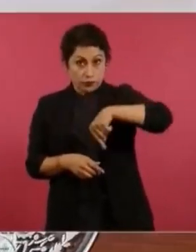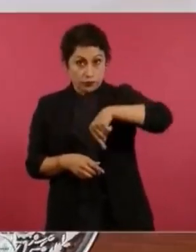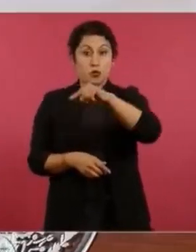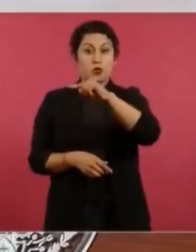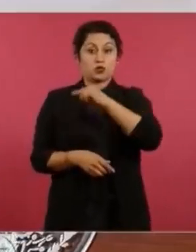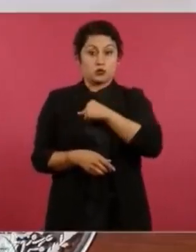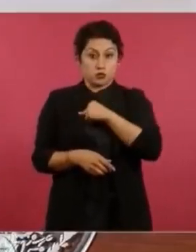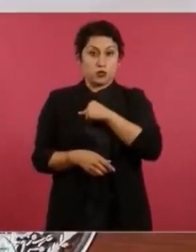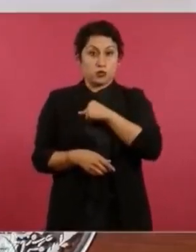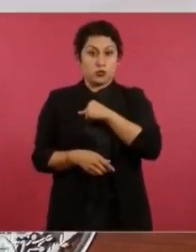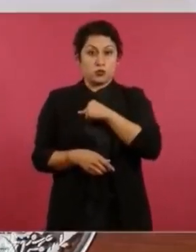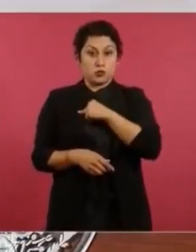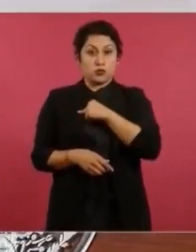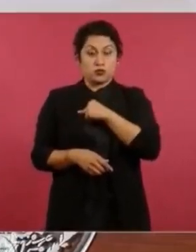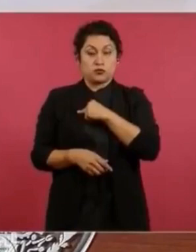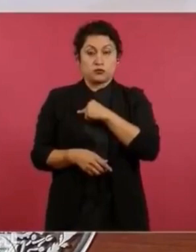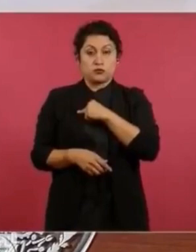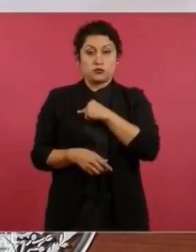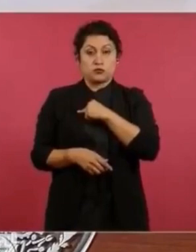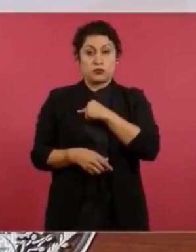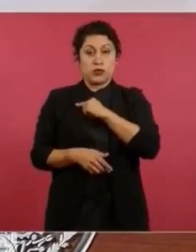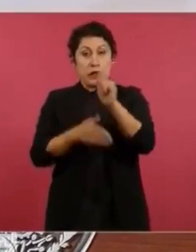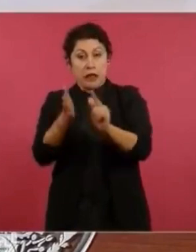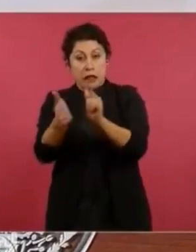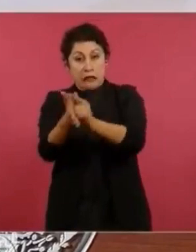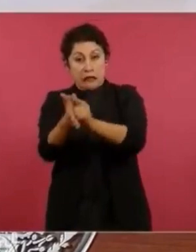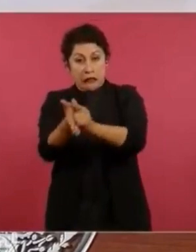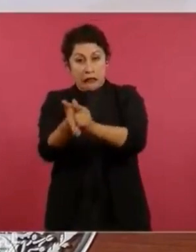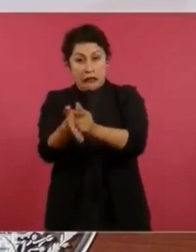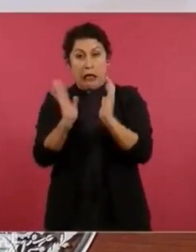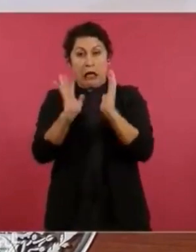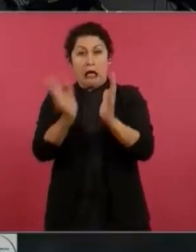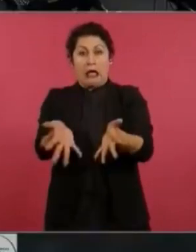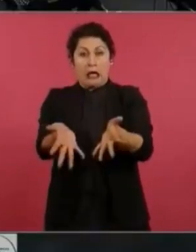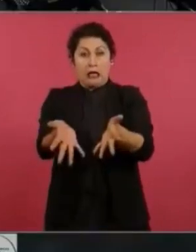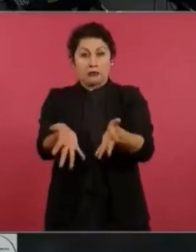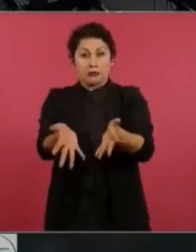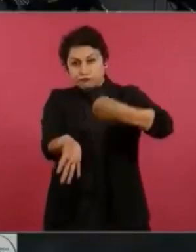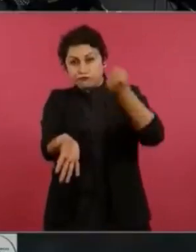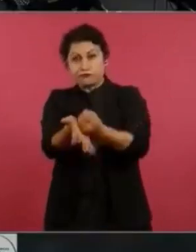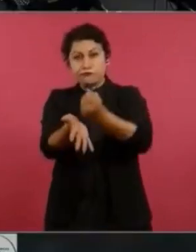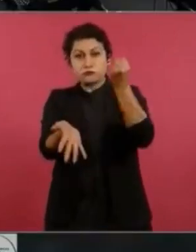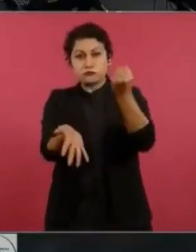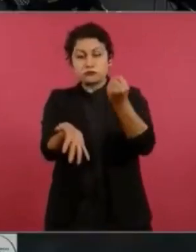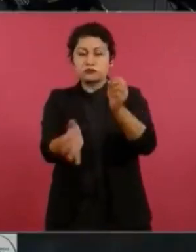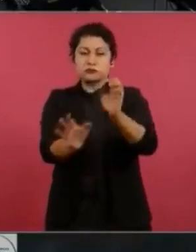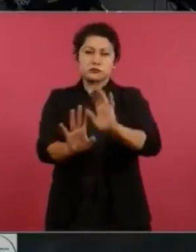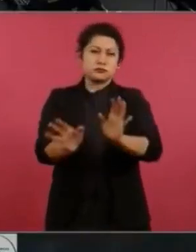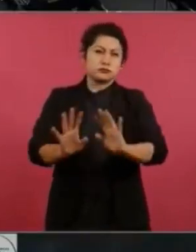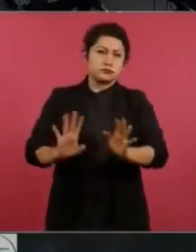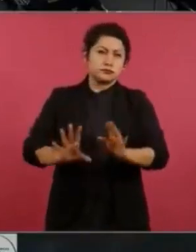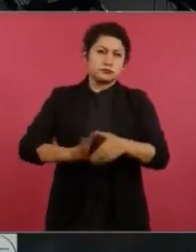se apruebe sin quitar una coma nuestra iniciativa.